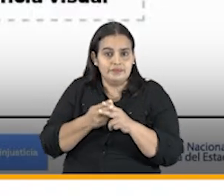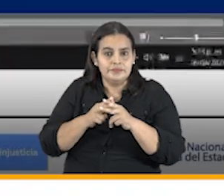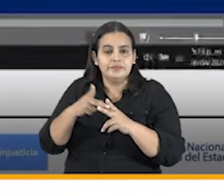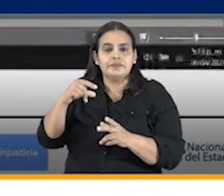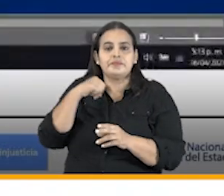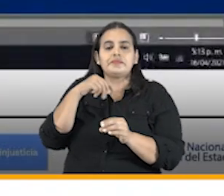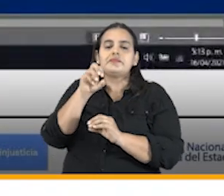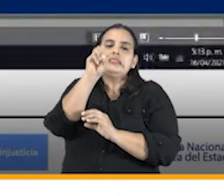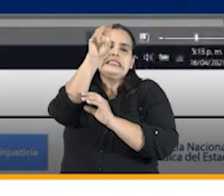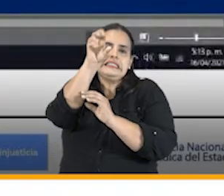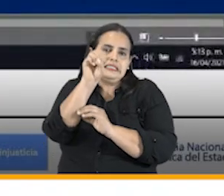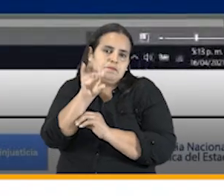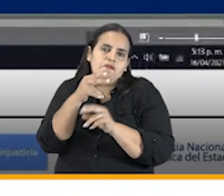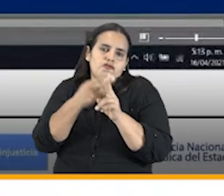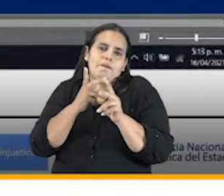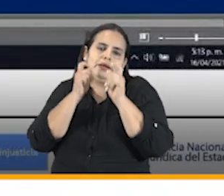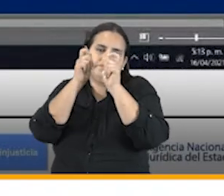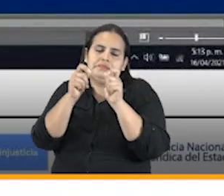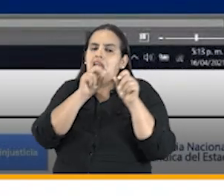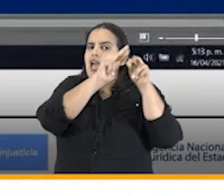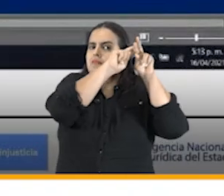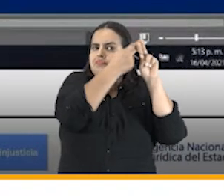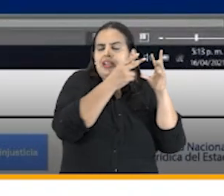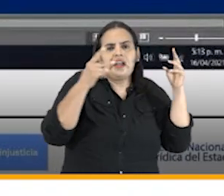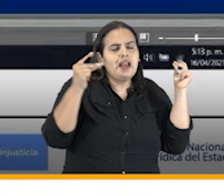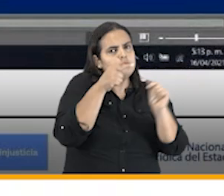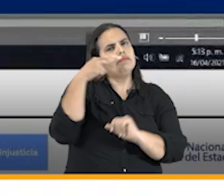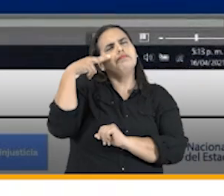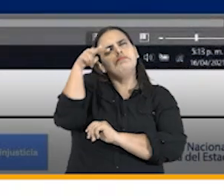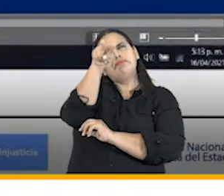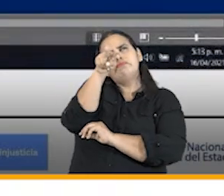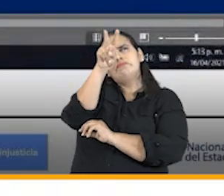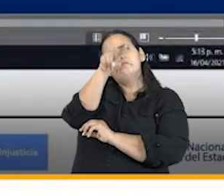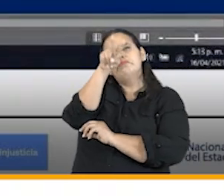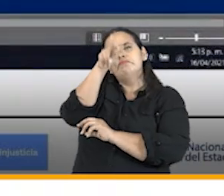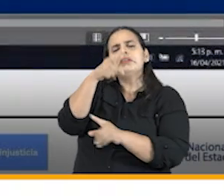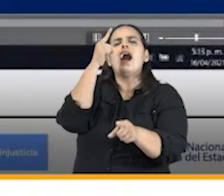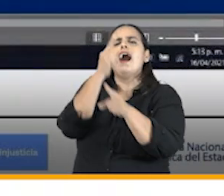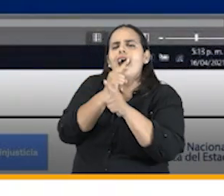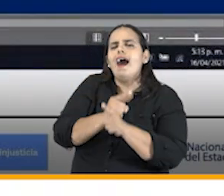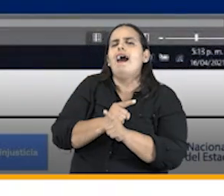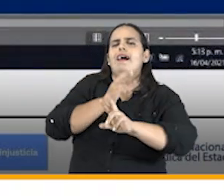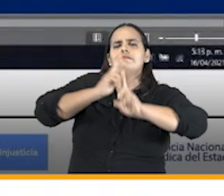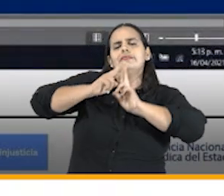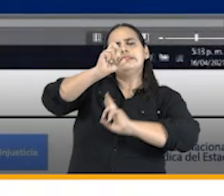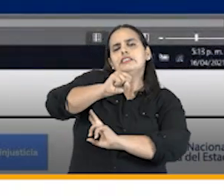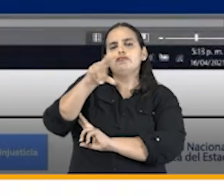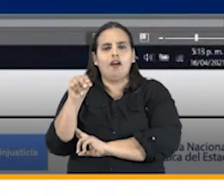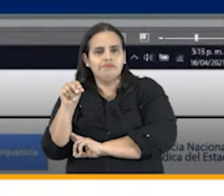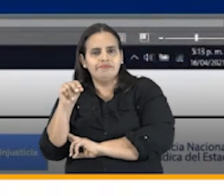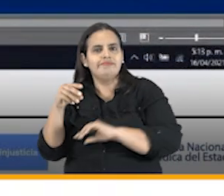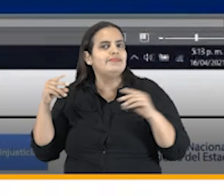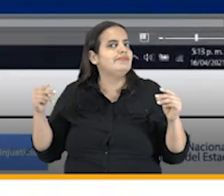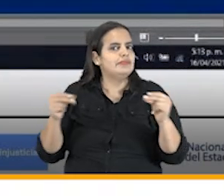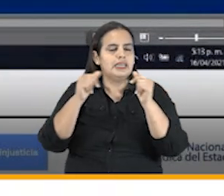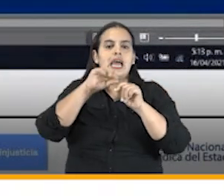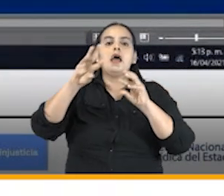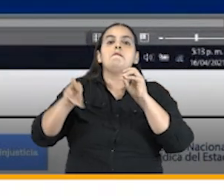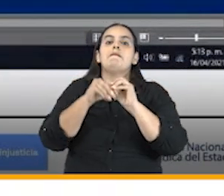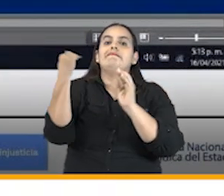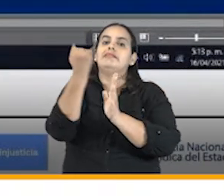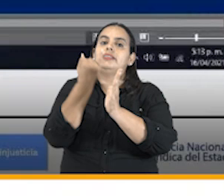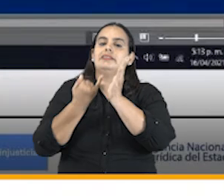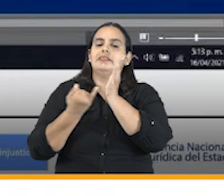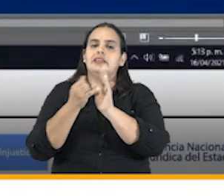que permite una interpretación muy rápida si estamos cumpliendo o no con los resultados adicionalmente diseñamos unos tableros de control para las